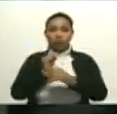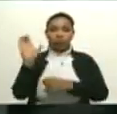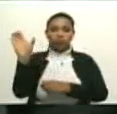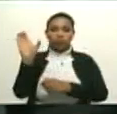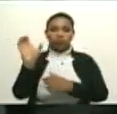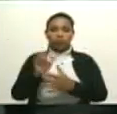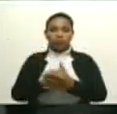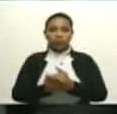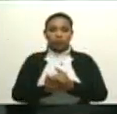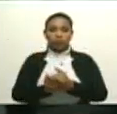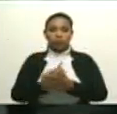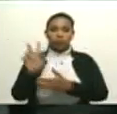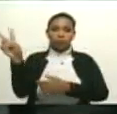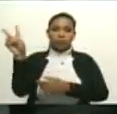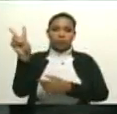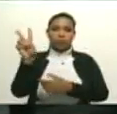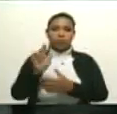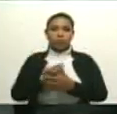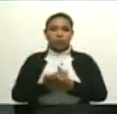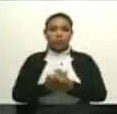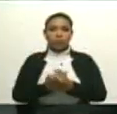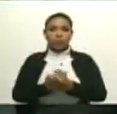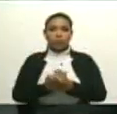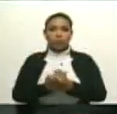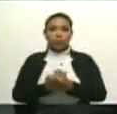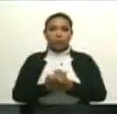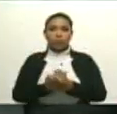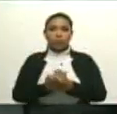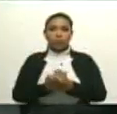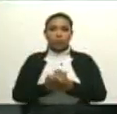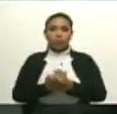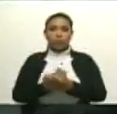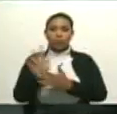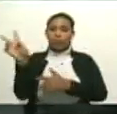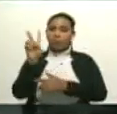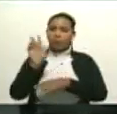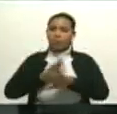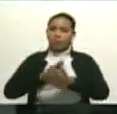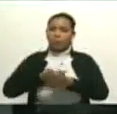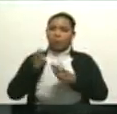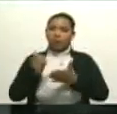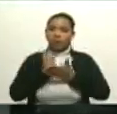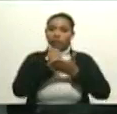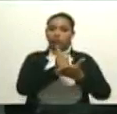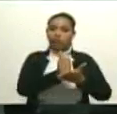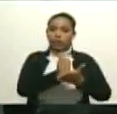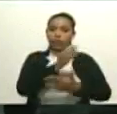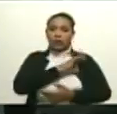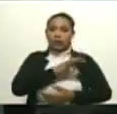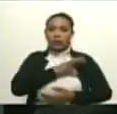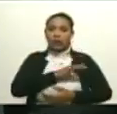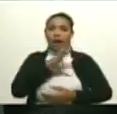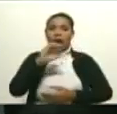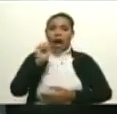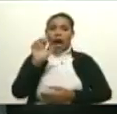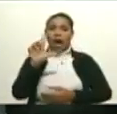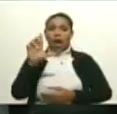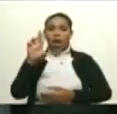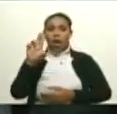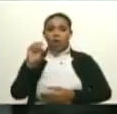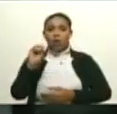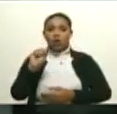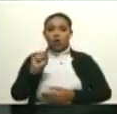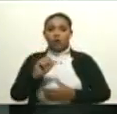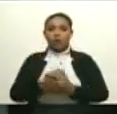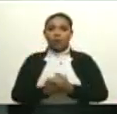y de Venezuela. Cuando digo y de Venezuela es porque ayudó mucho al señor Carlos Arroyo en el festival de teatro occidente también.